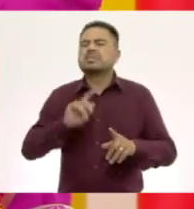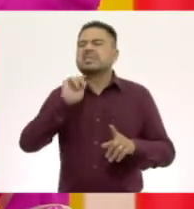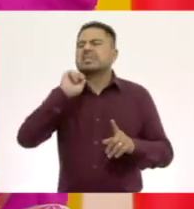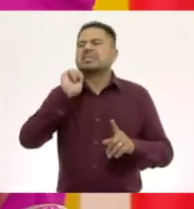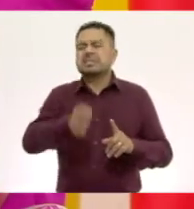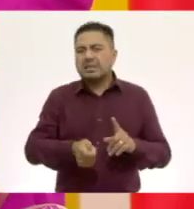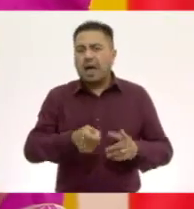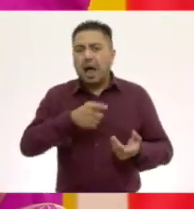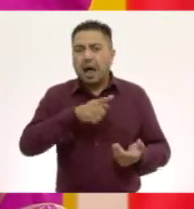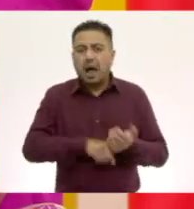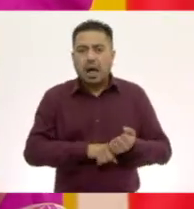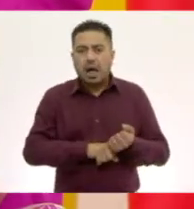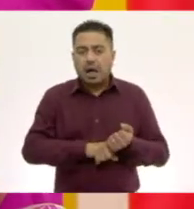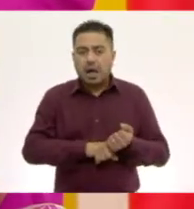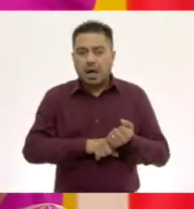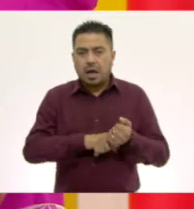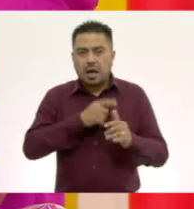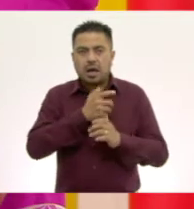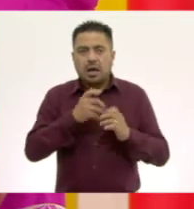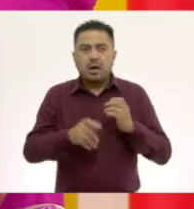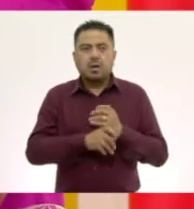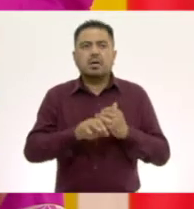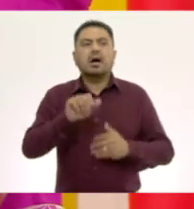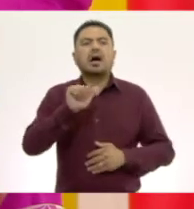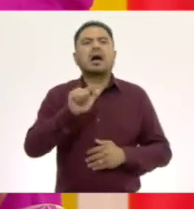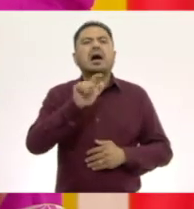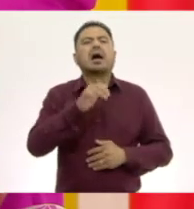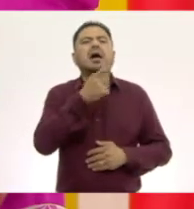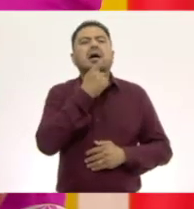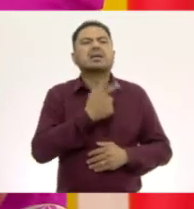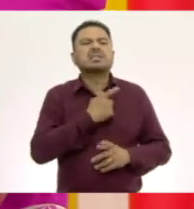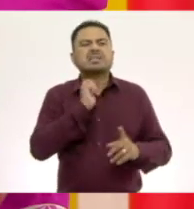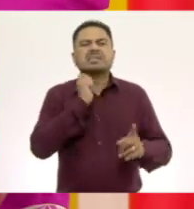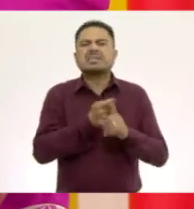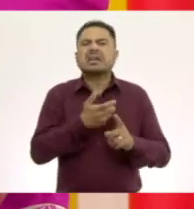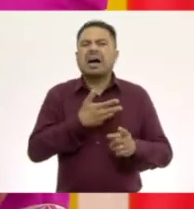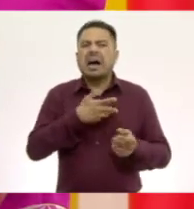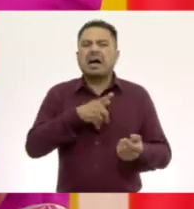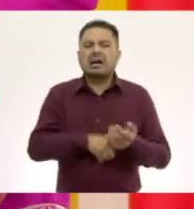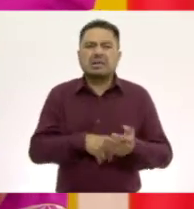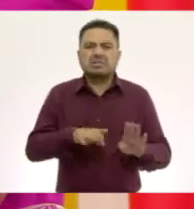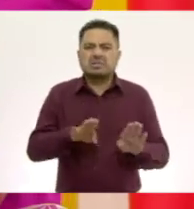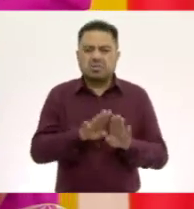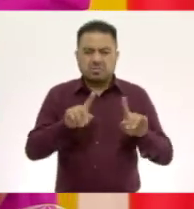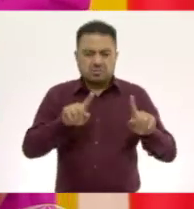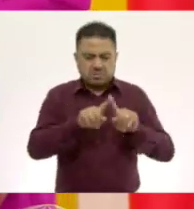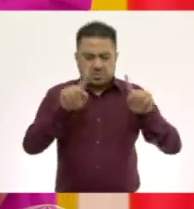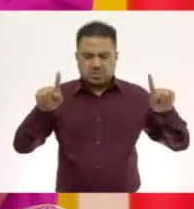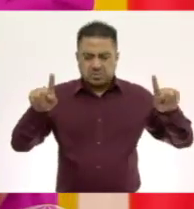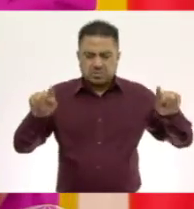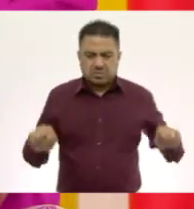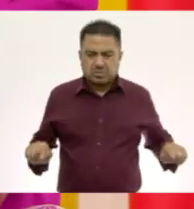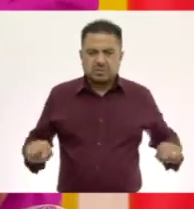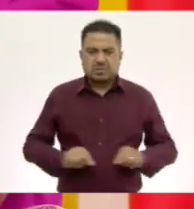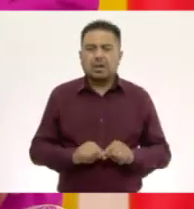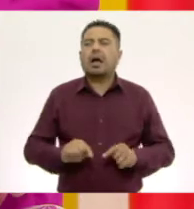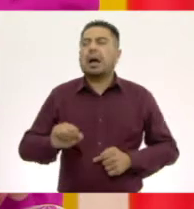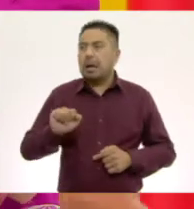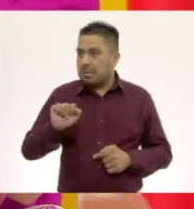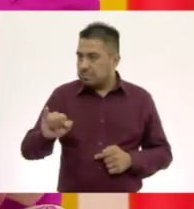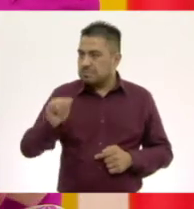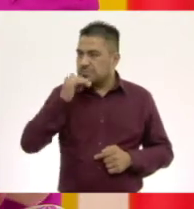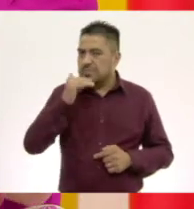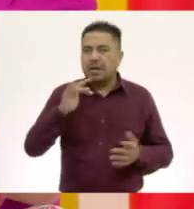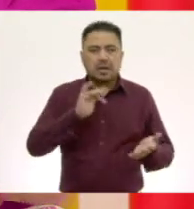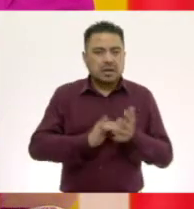forma tiene ese objeto. Ale, ¿qué forma tendría ese objeto? Es un rectángulo. Es un rectángulo, muy bien.